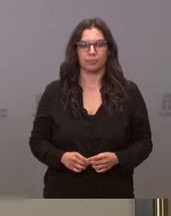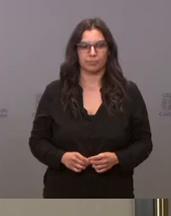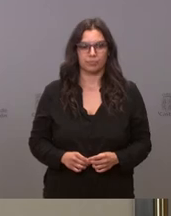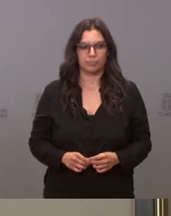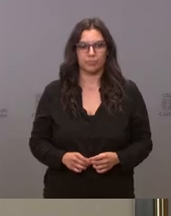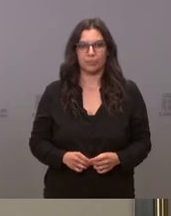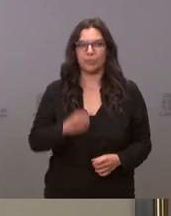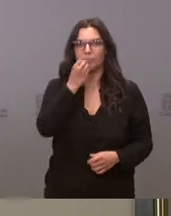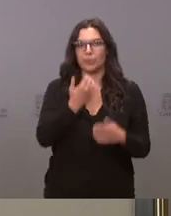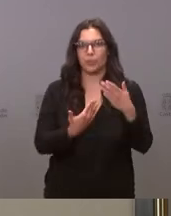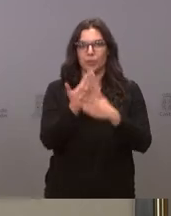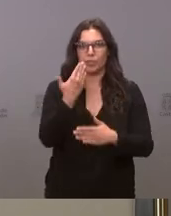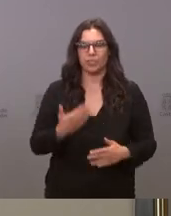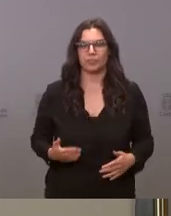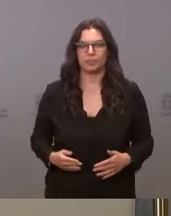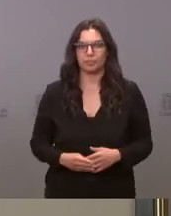Buenos días.